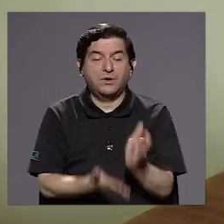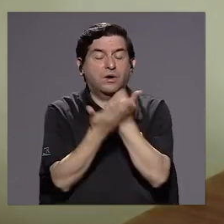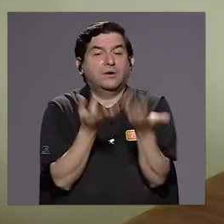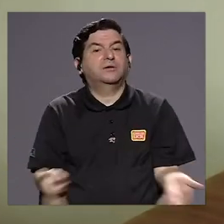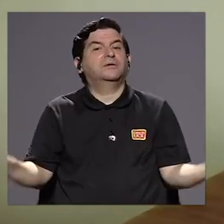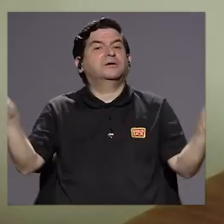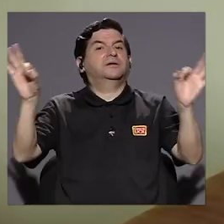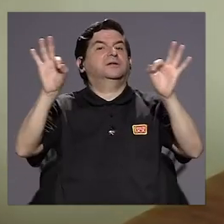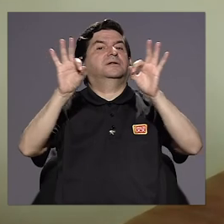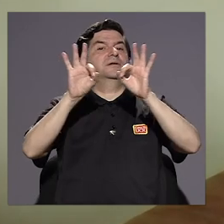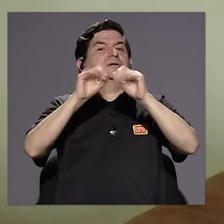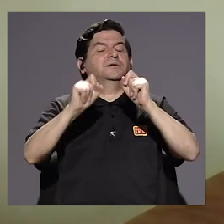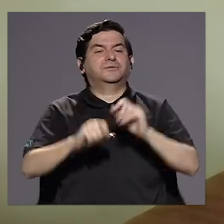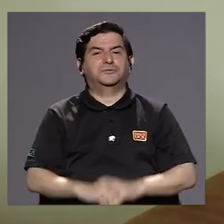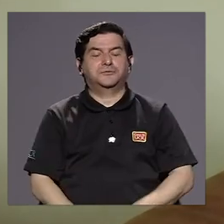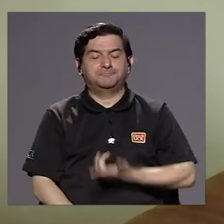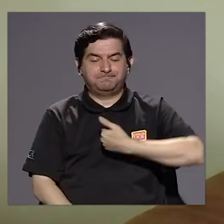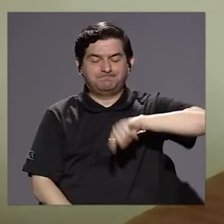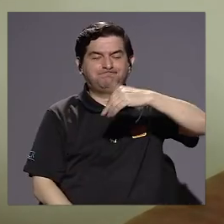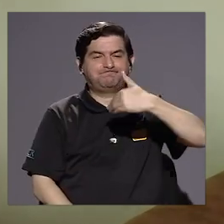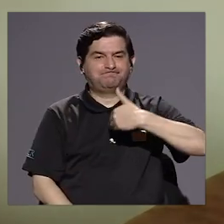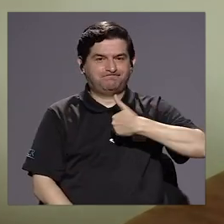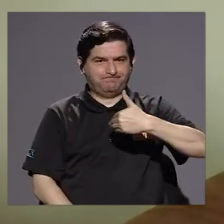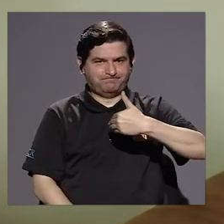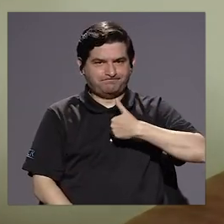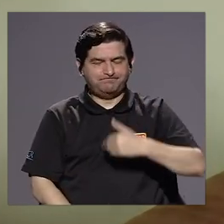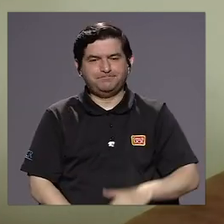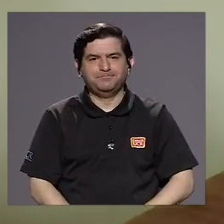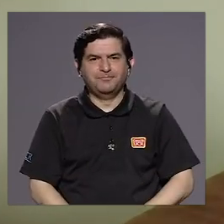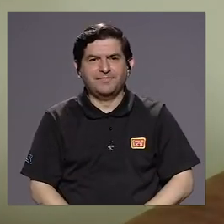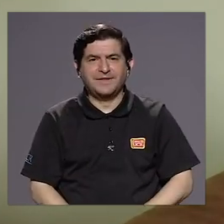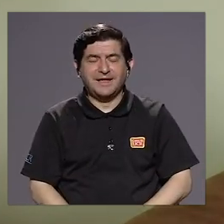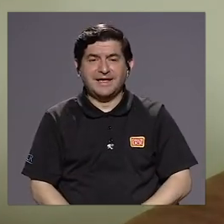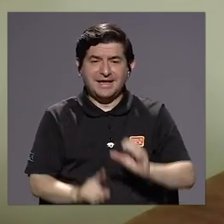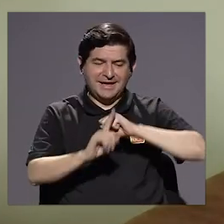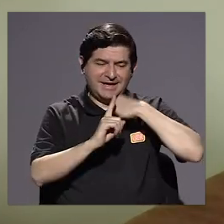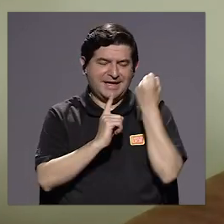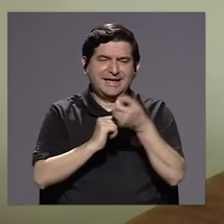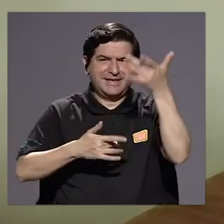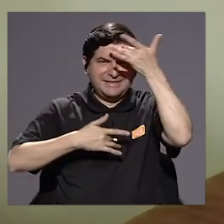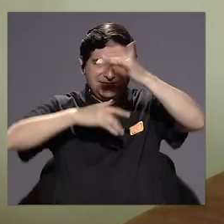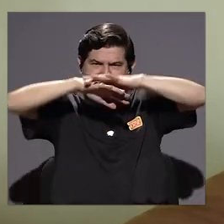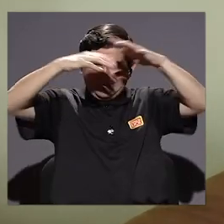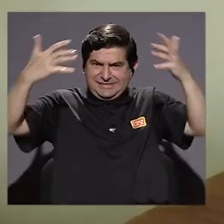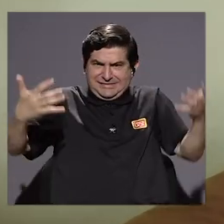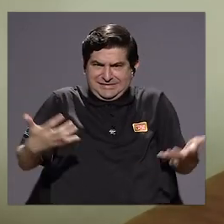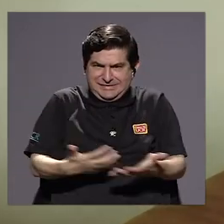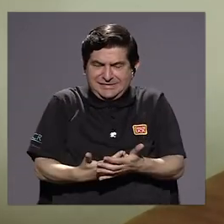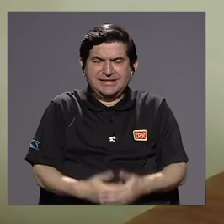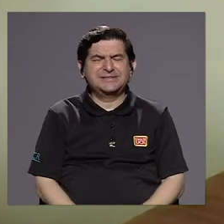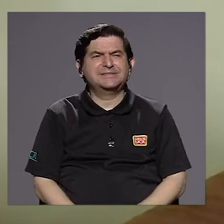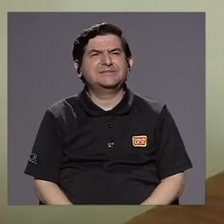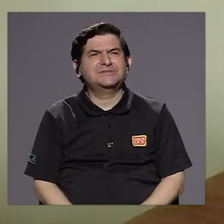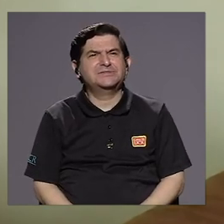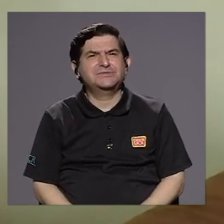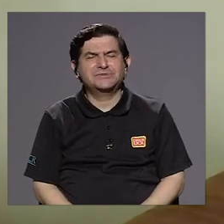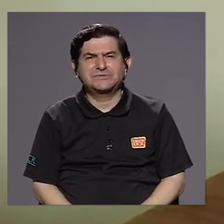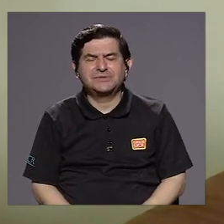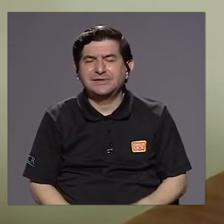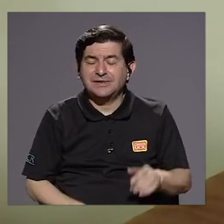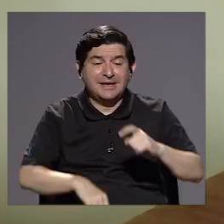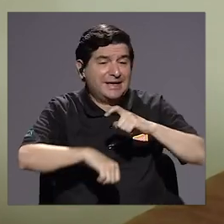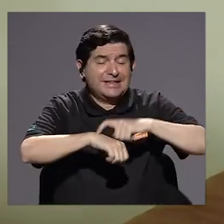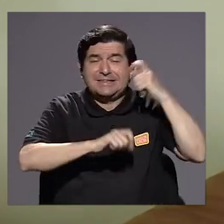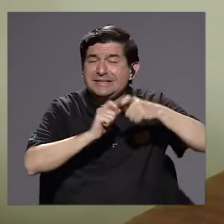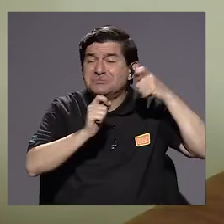importante que tenemos. Y antes de la pandemia, al principio, al fin, lo apenas nos dio tiempo.